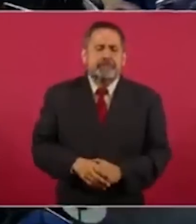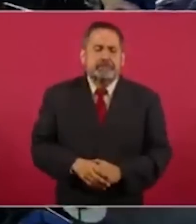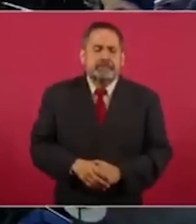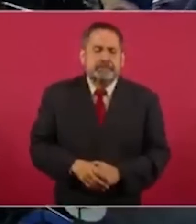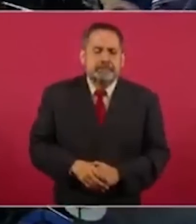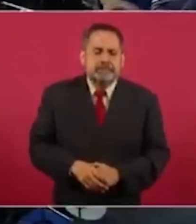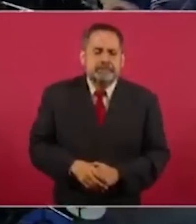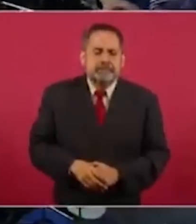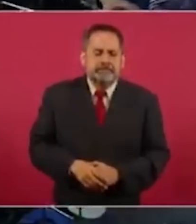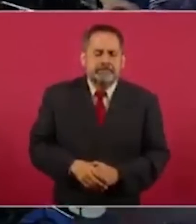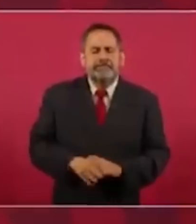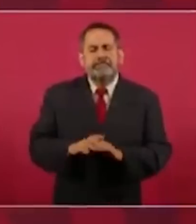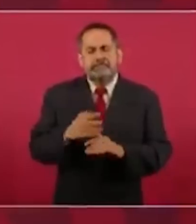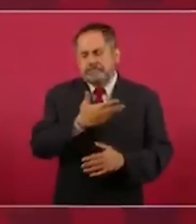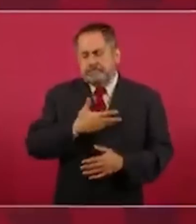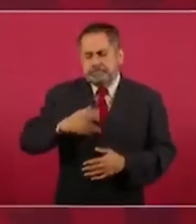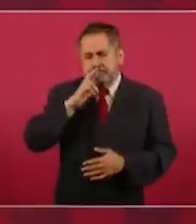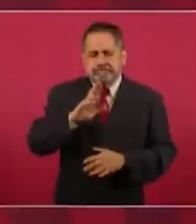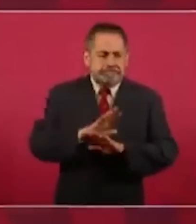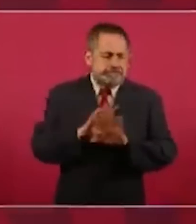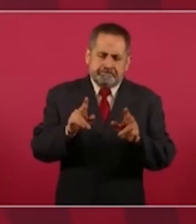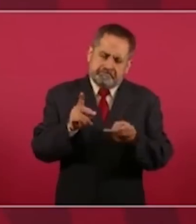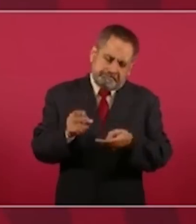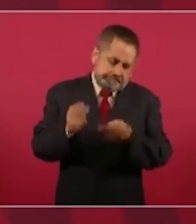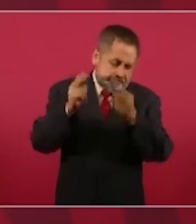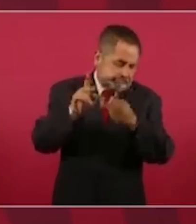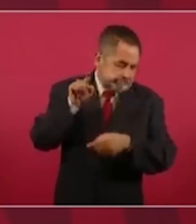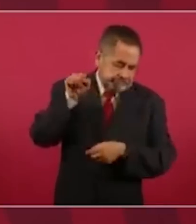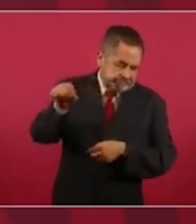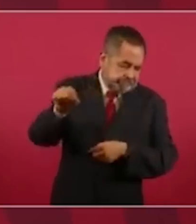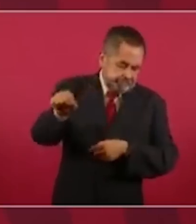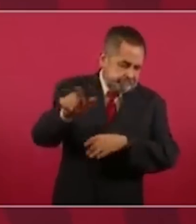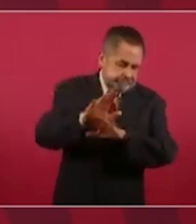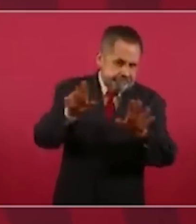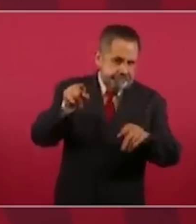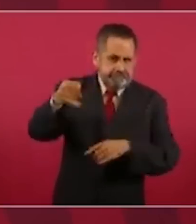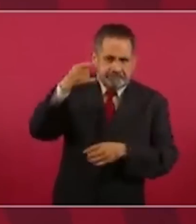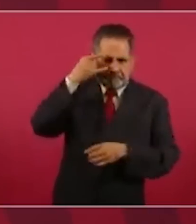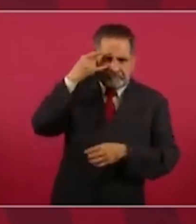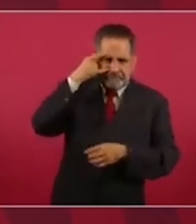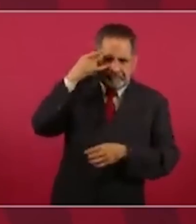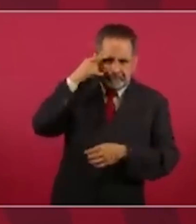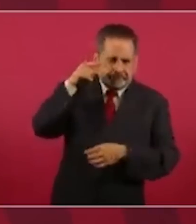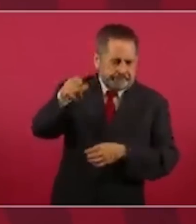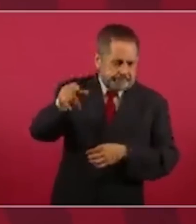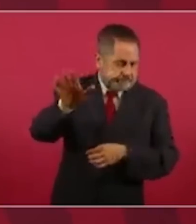Esto que tiene que ver con las autoridades de Campeche,